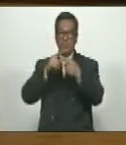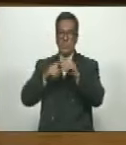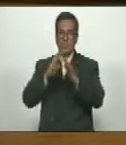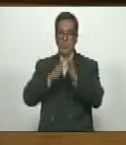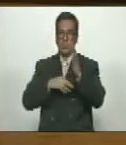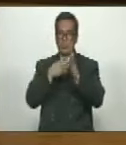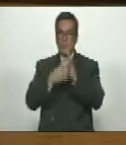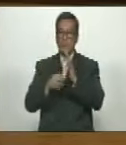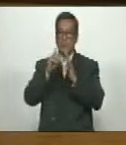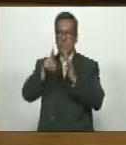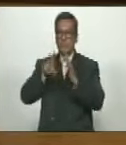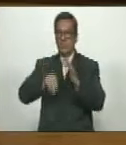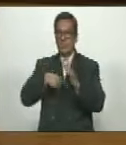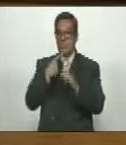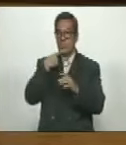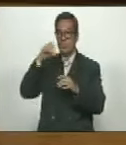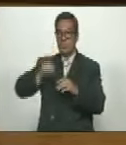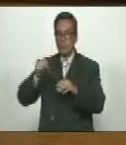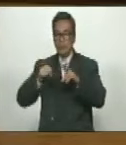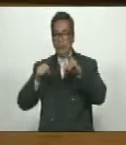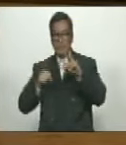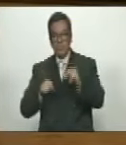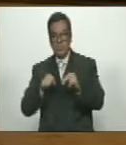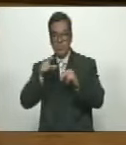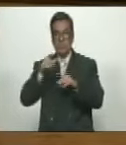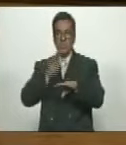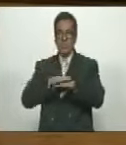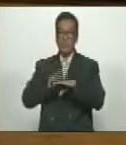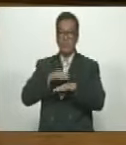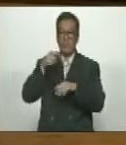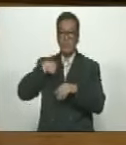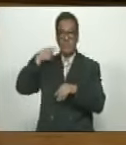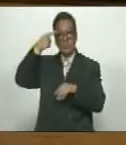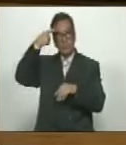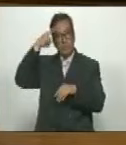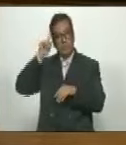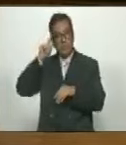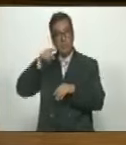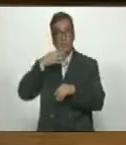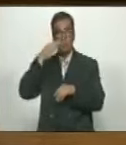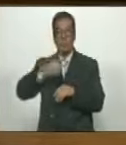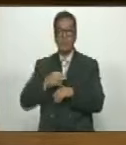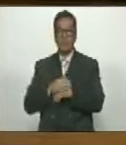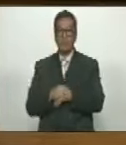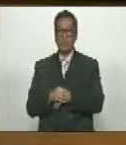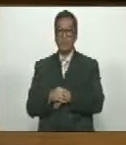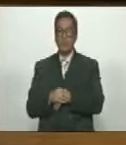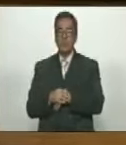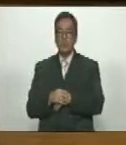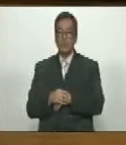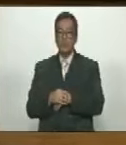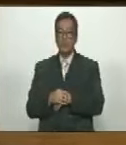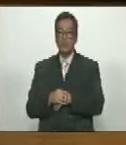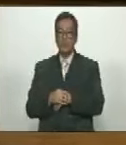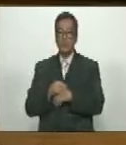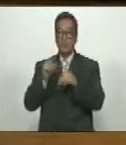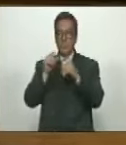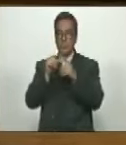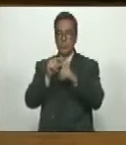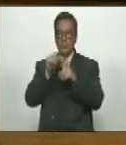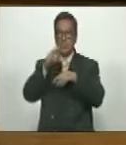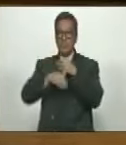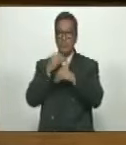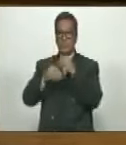Pitágoras podría o no haber ocurrido pero si parece certera la frase